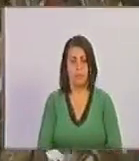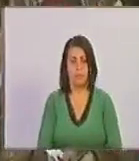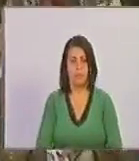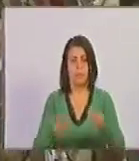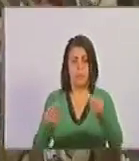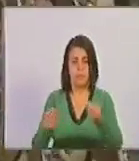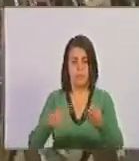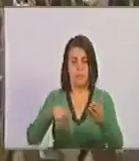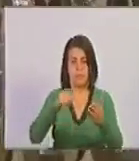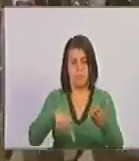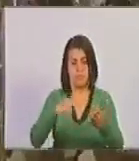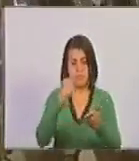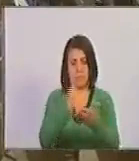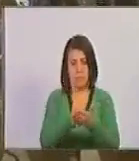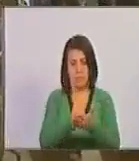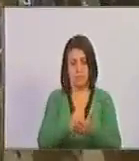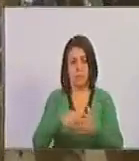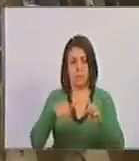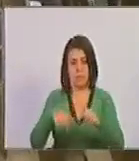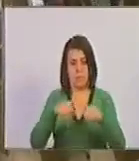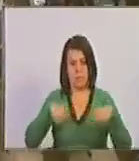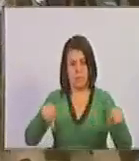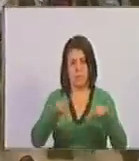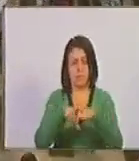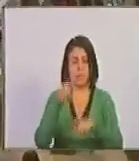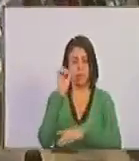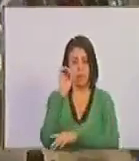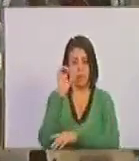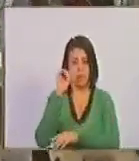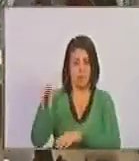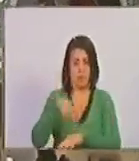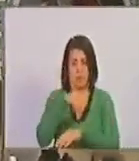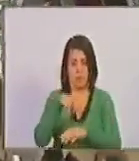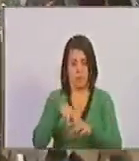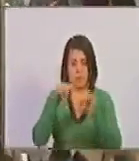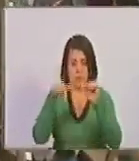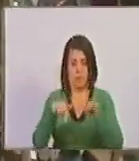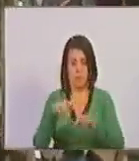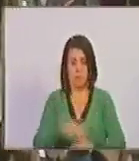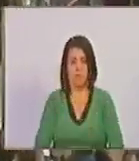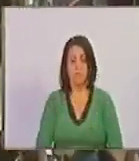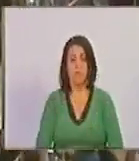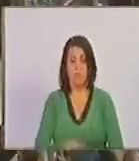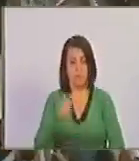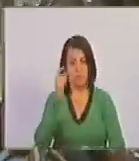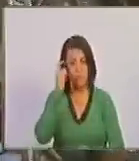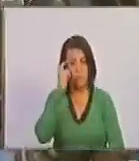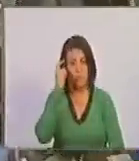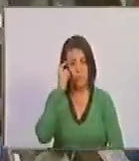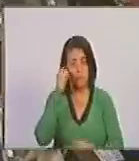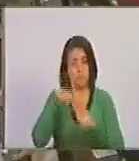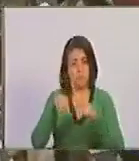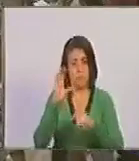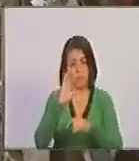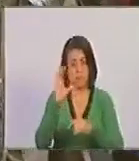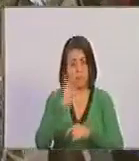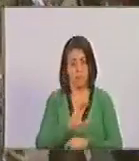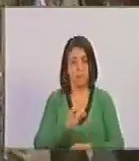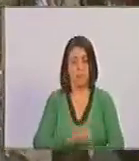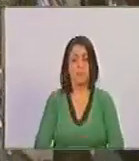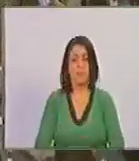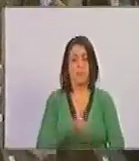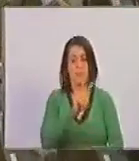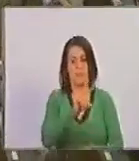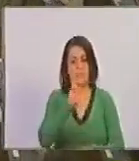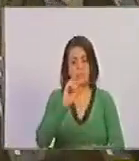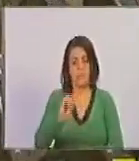Dado, firmado y sellado en el Palacio Federal Legislativo, sede de la Asamblea Nacional de la Ciudad de Caracas y